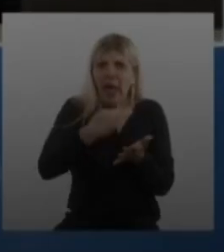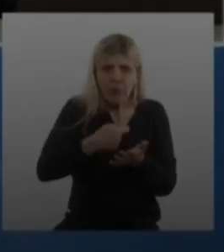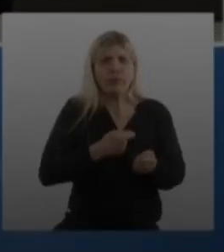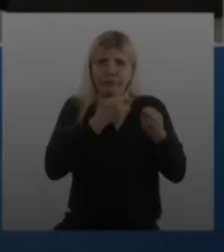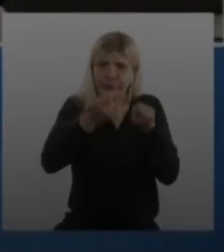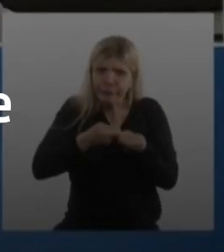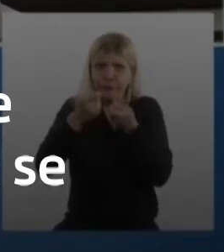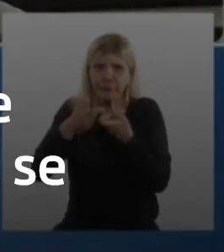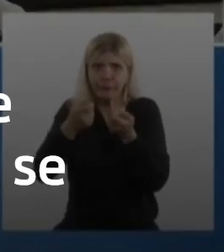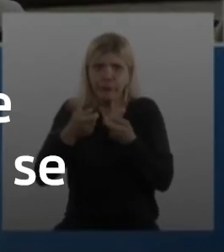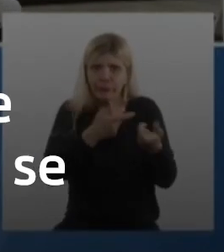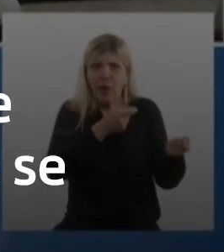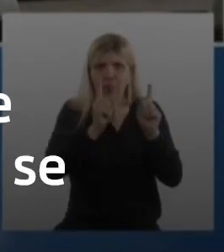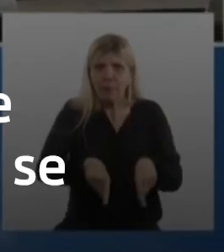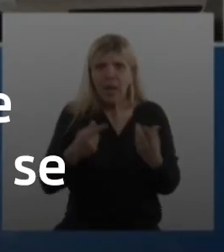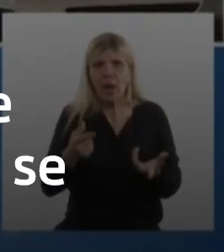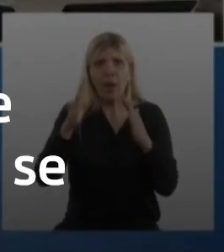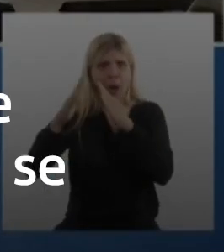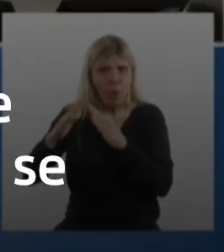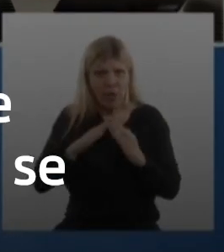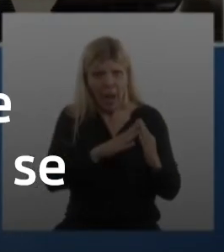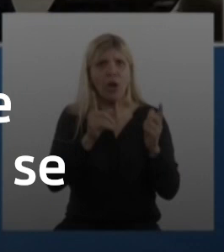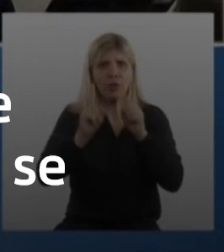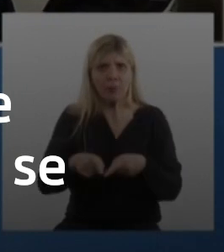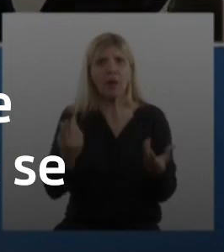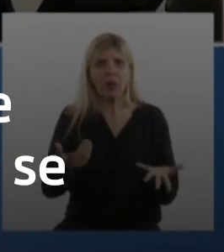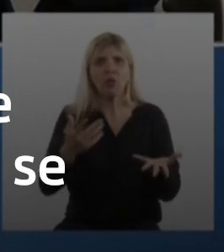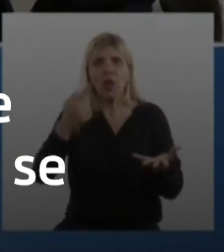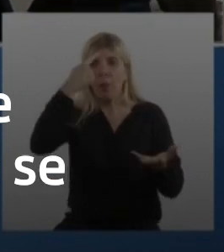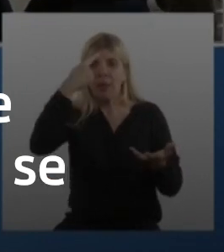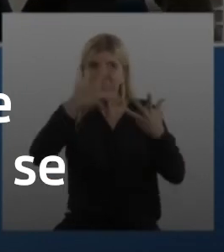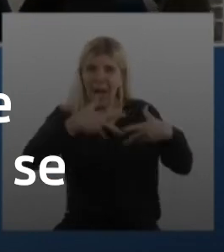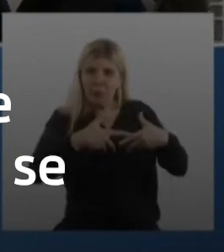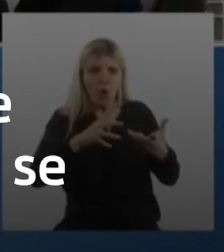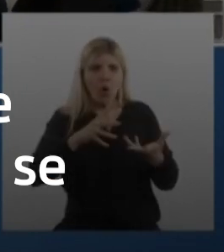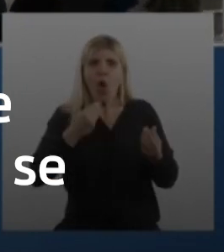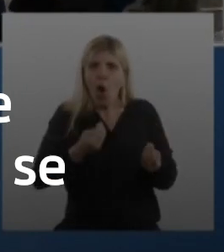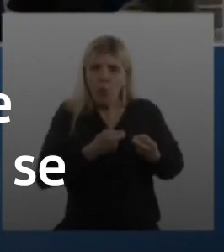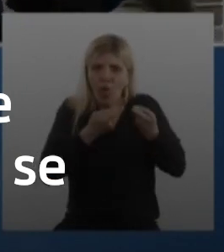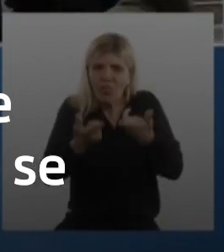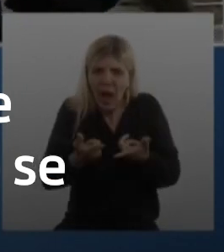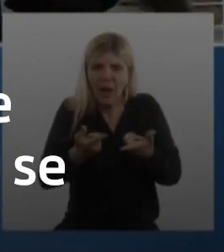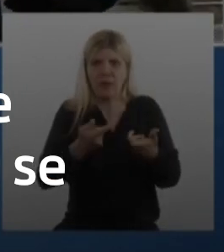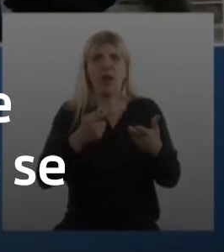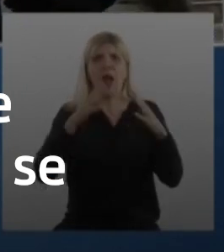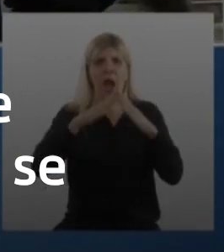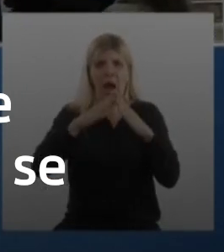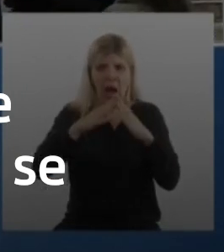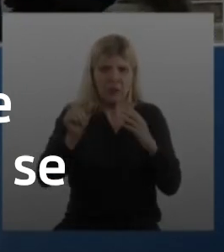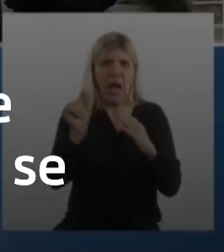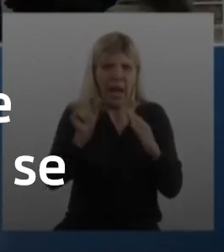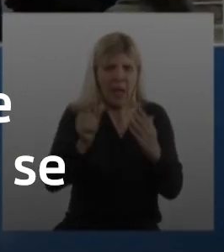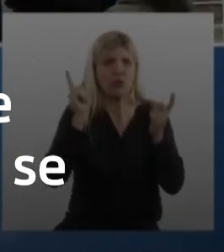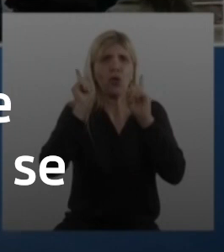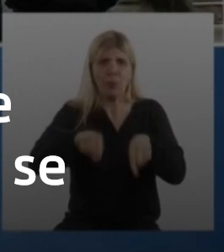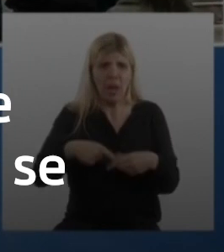Hemos pensado en cambiar todas las fórmulas de actualización de los créditos hipotecarios y concentrarnos